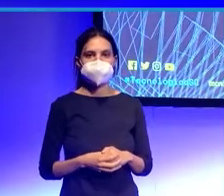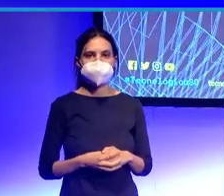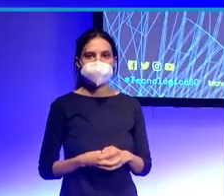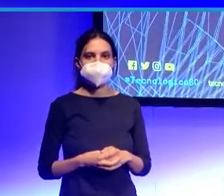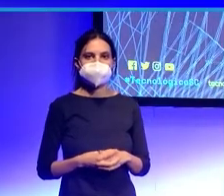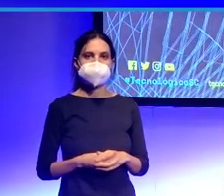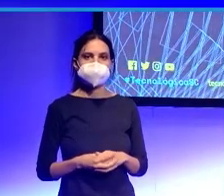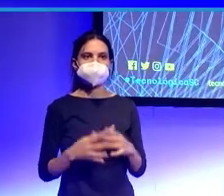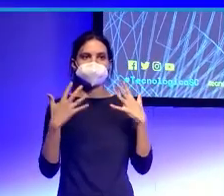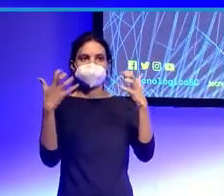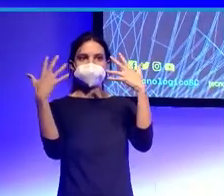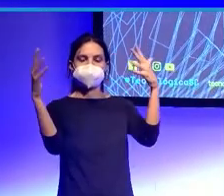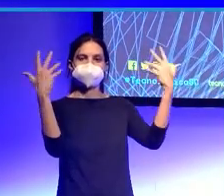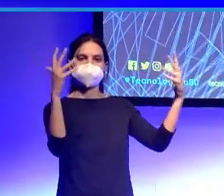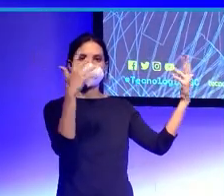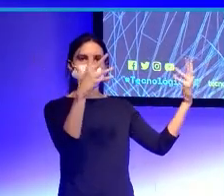aplausos